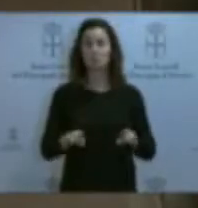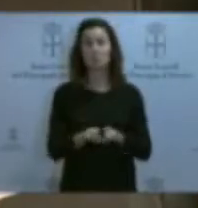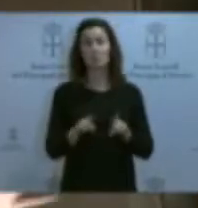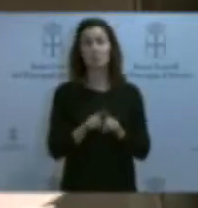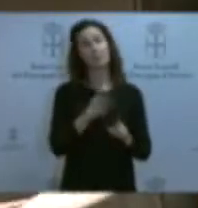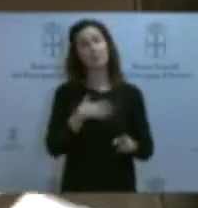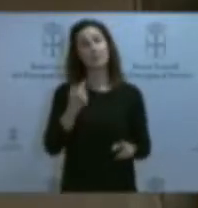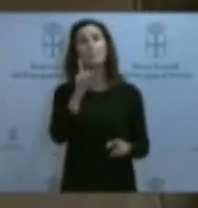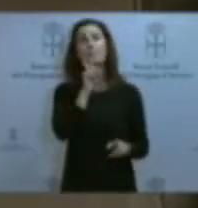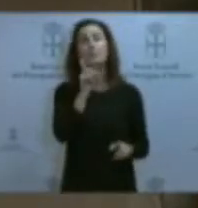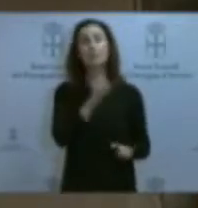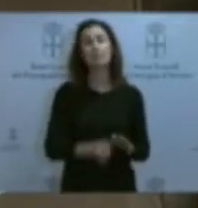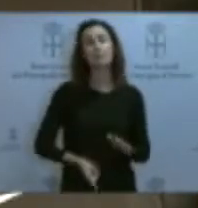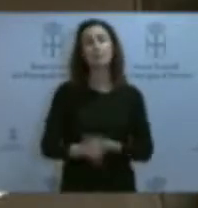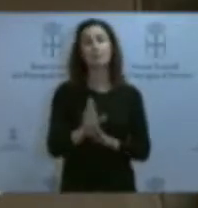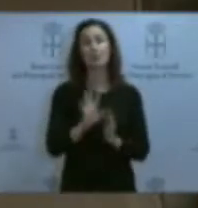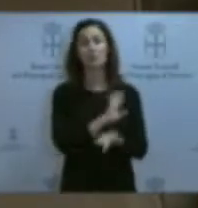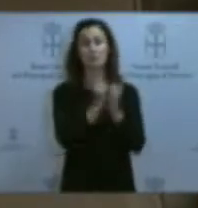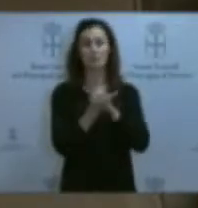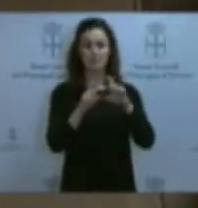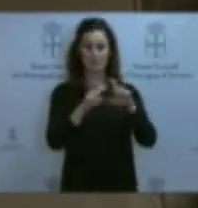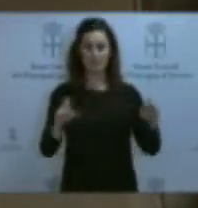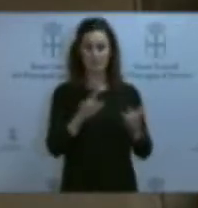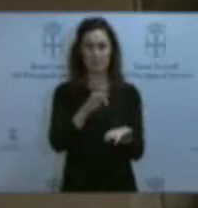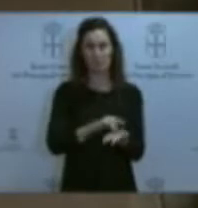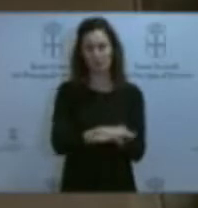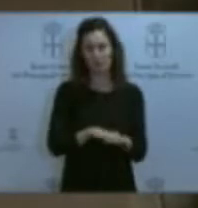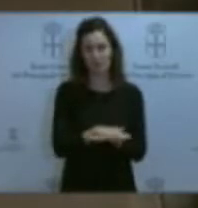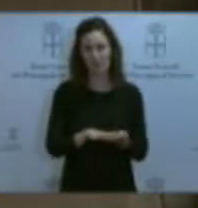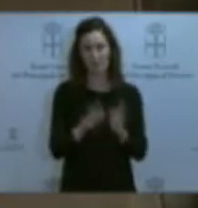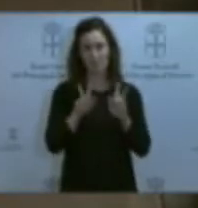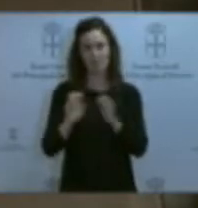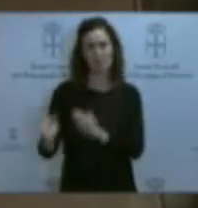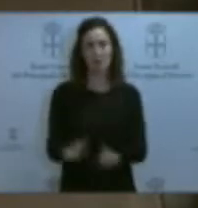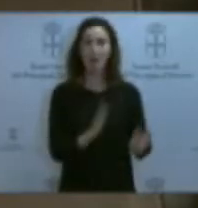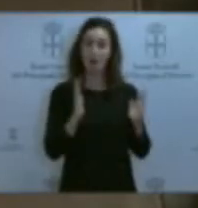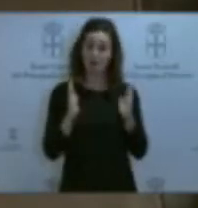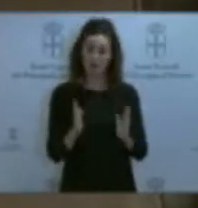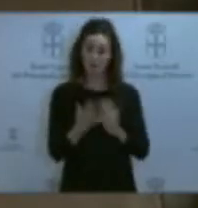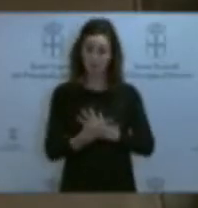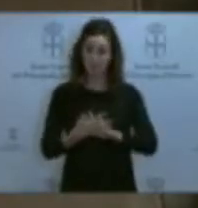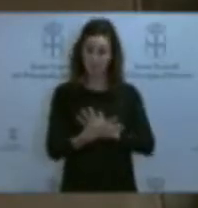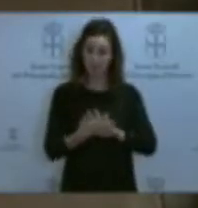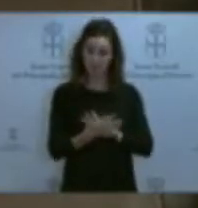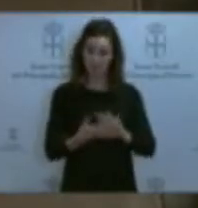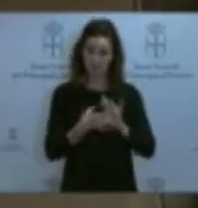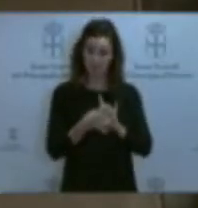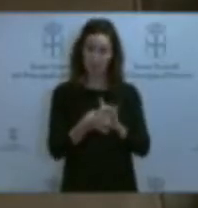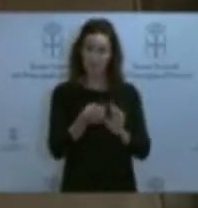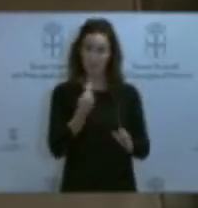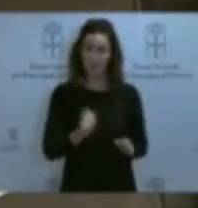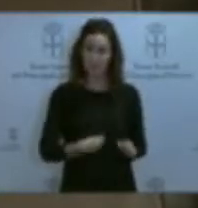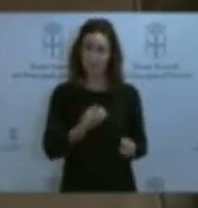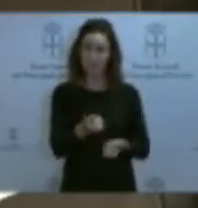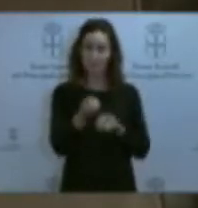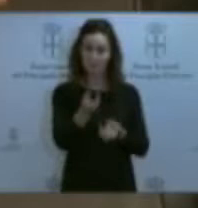verdad. ¿Qué cambios va a hacer en la empresa? Cuando ustedes hablaban de encarar un nuevo periodo, se referían a esto que acabamos de contar,